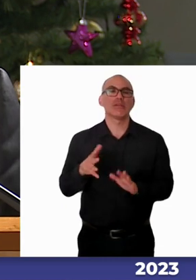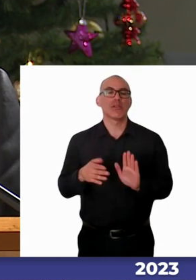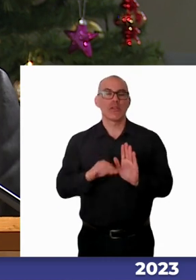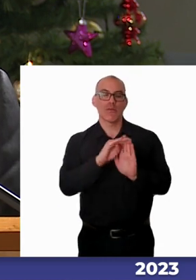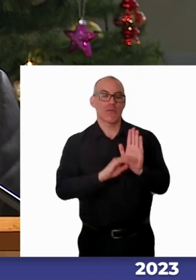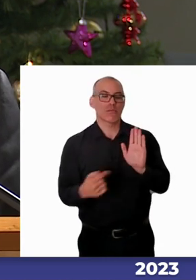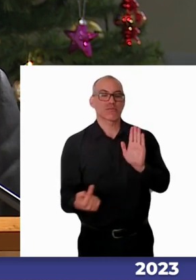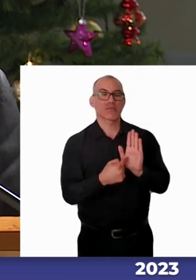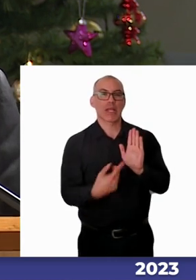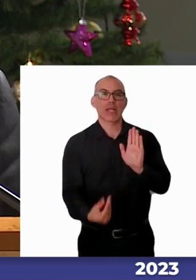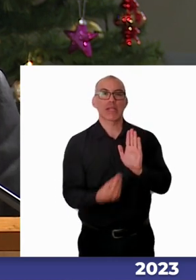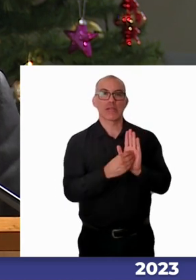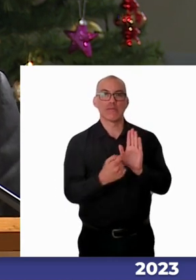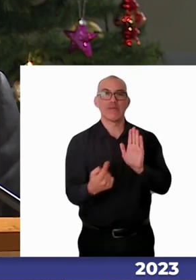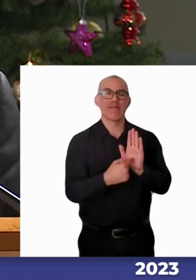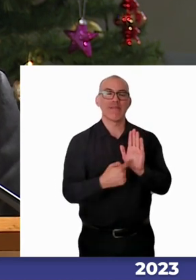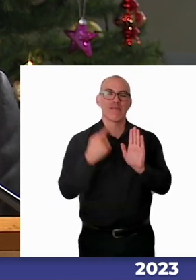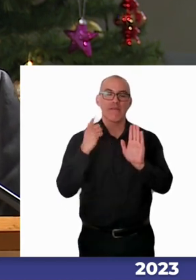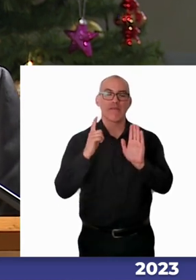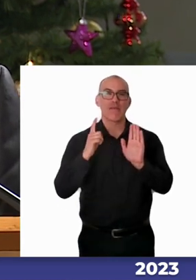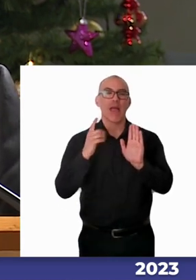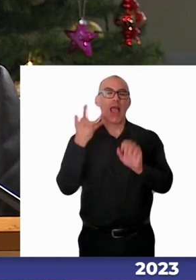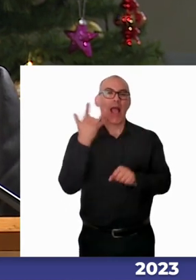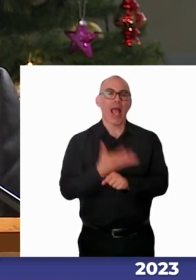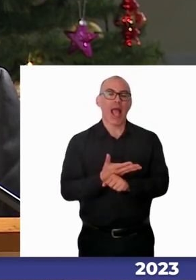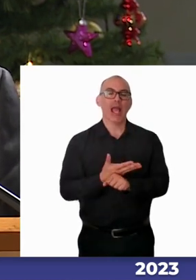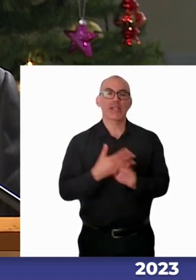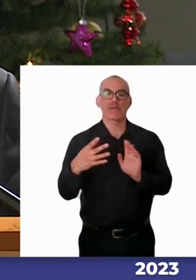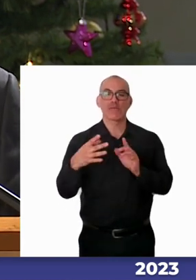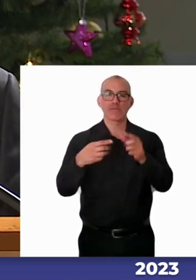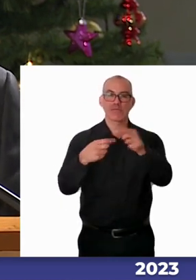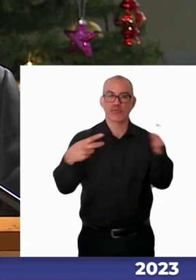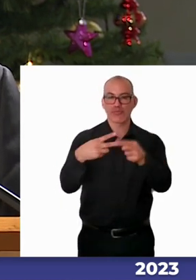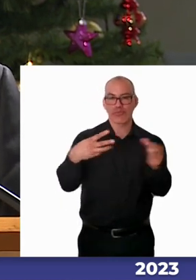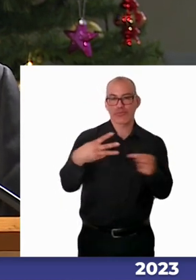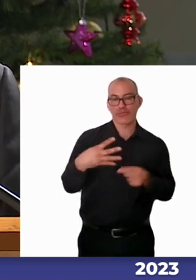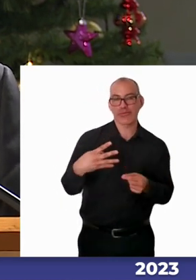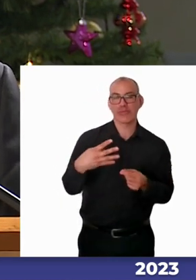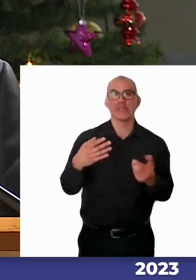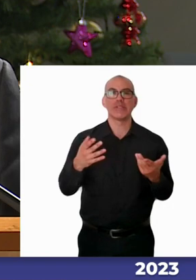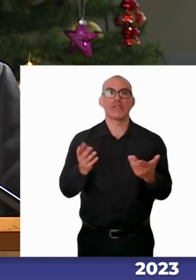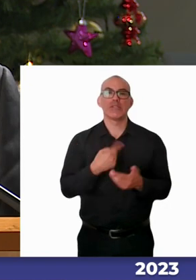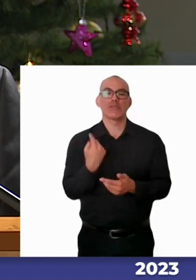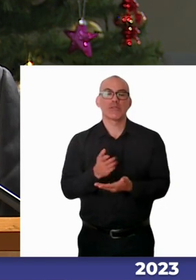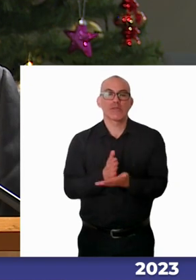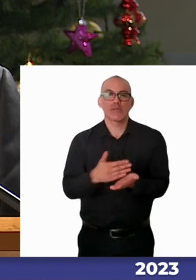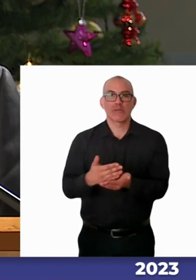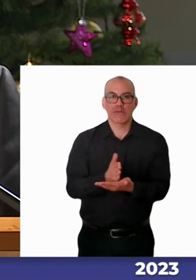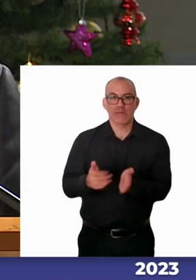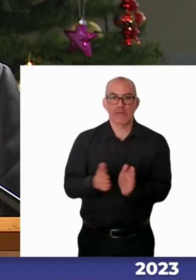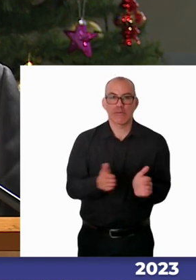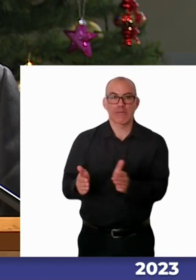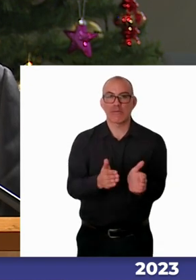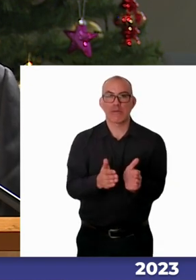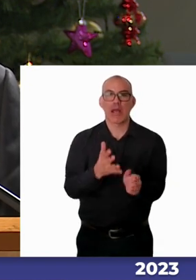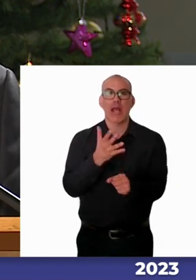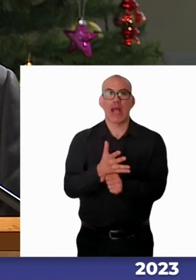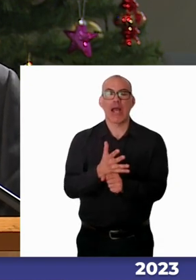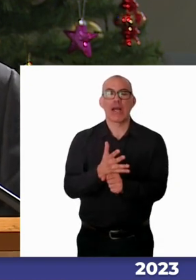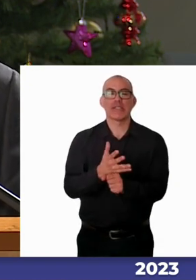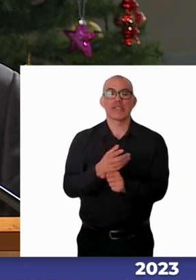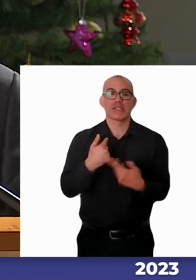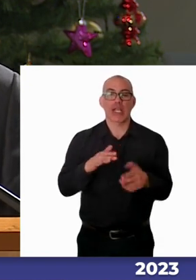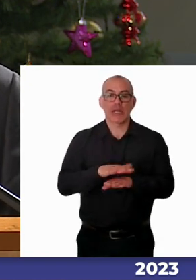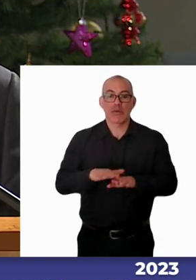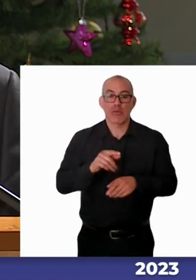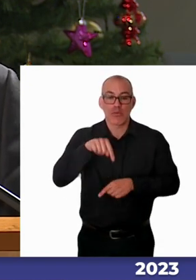cuentan con la debida priorización. Hemos tenido un Plan Estratégico, un primer Plan Estratégico, que culmina este año y estamos ya en